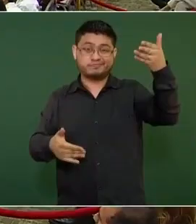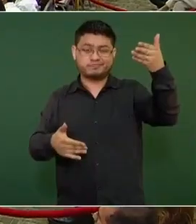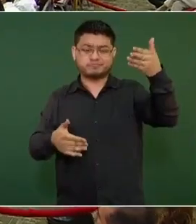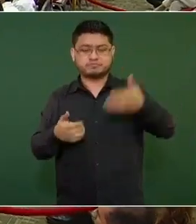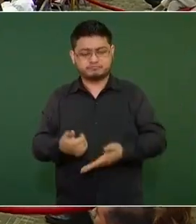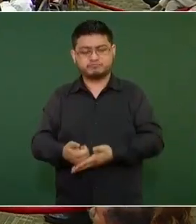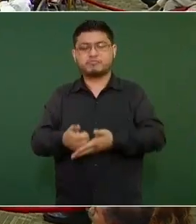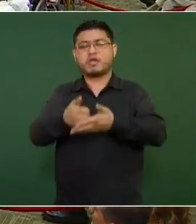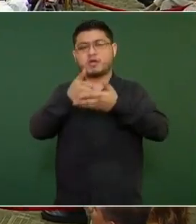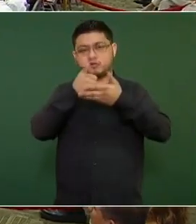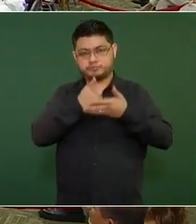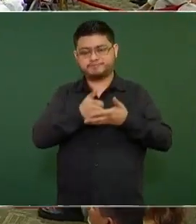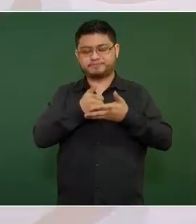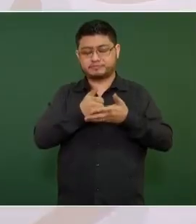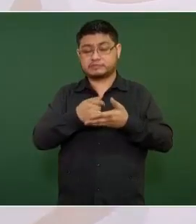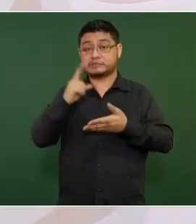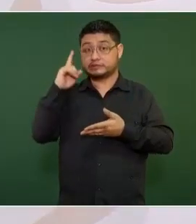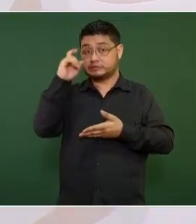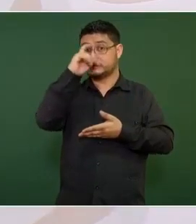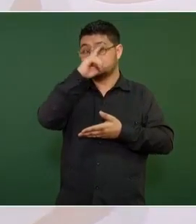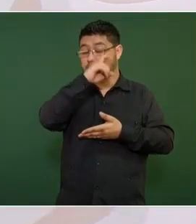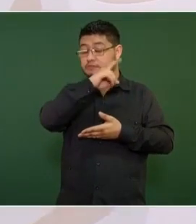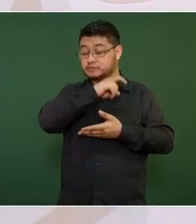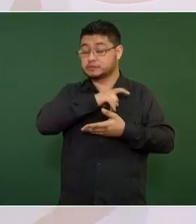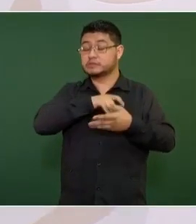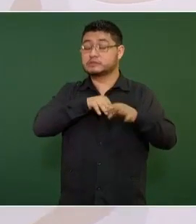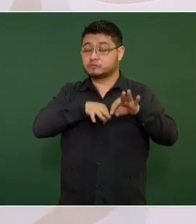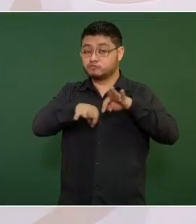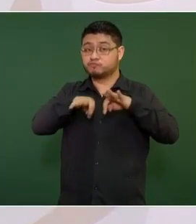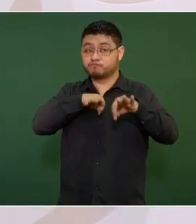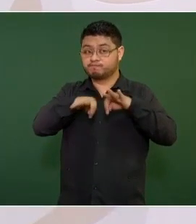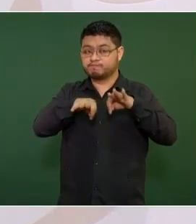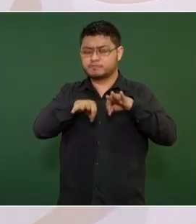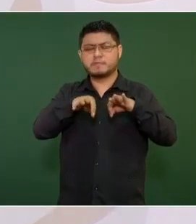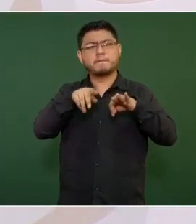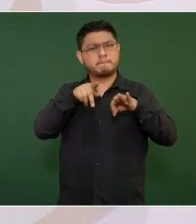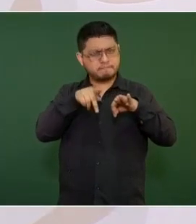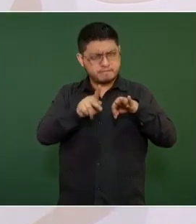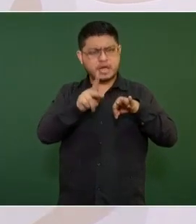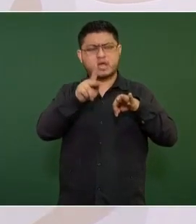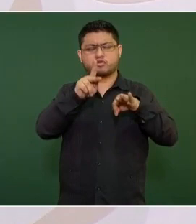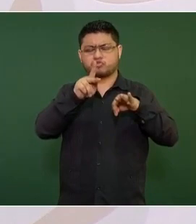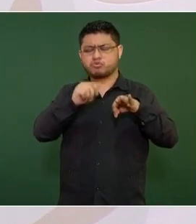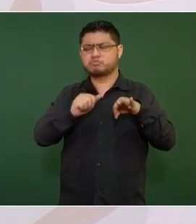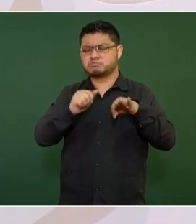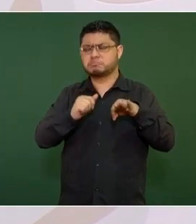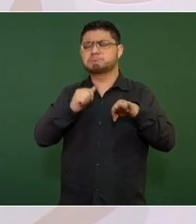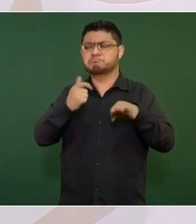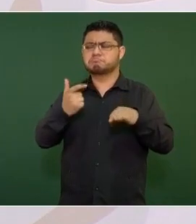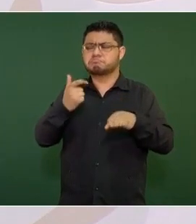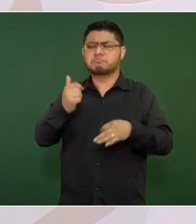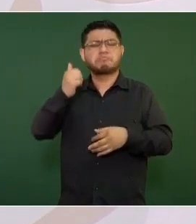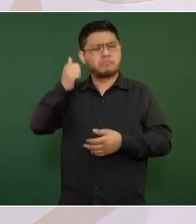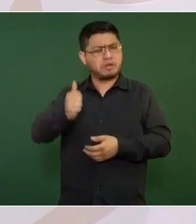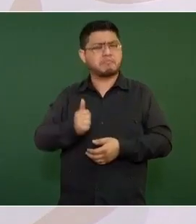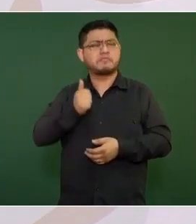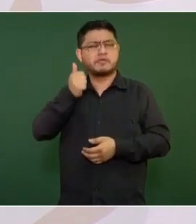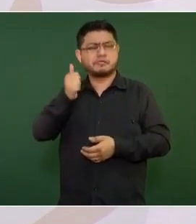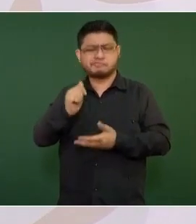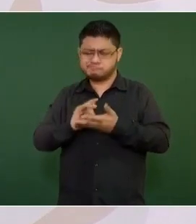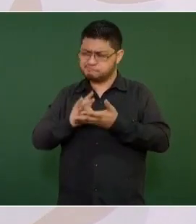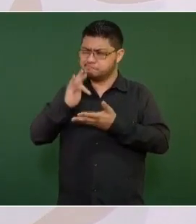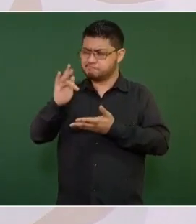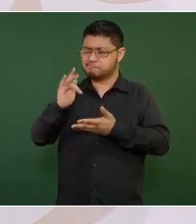pero gratificante, humana tarea de gobernar